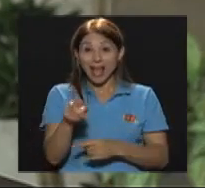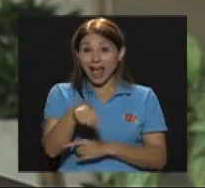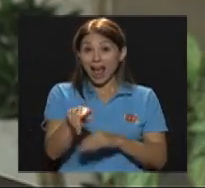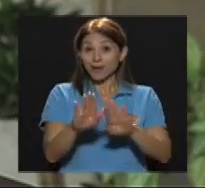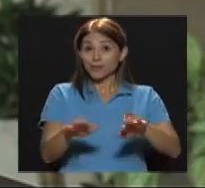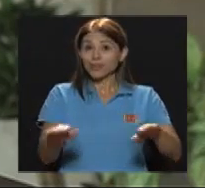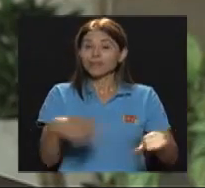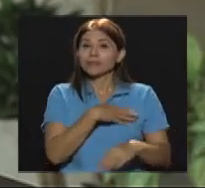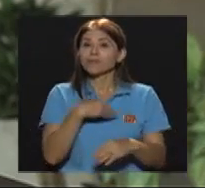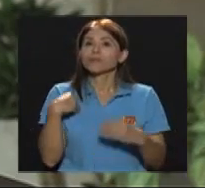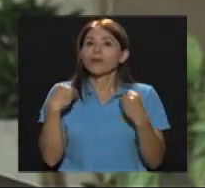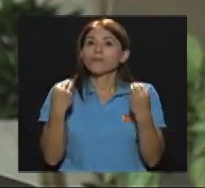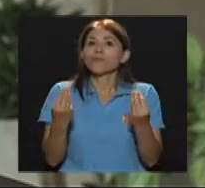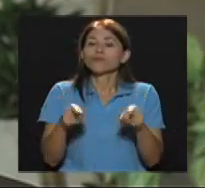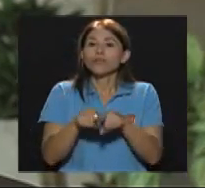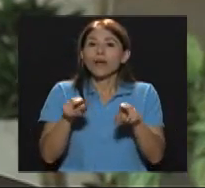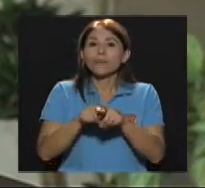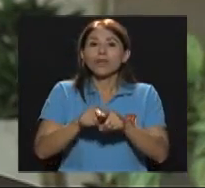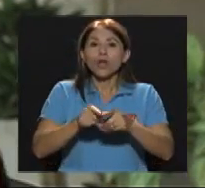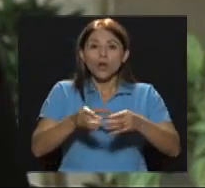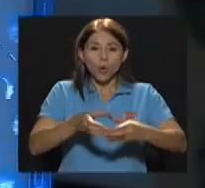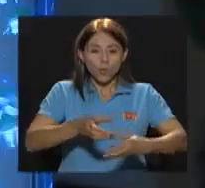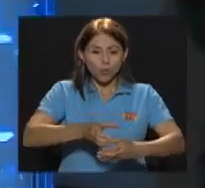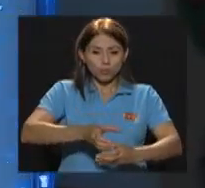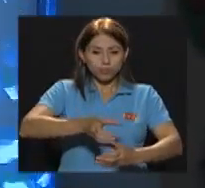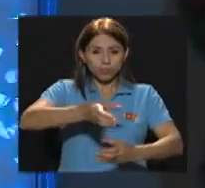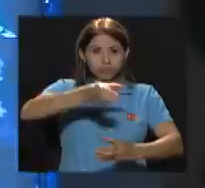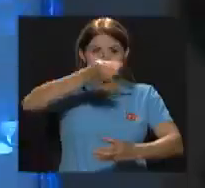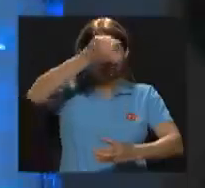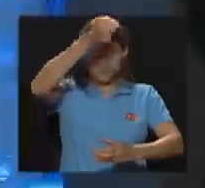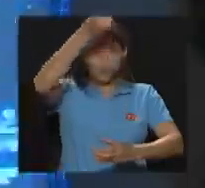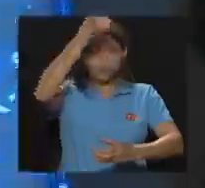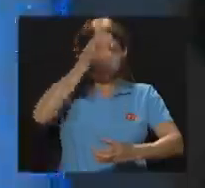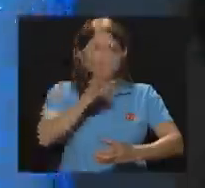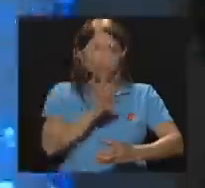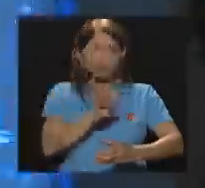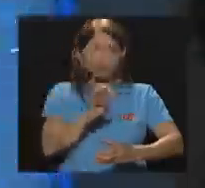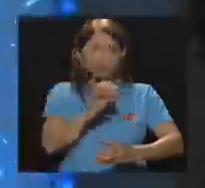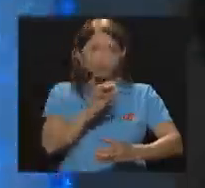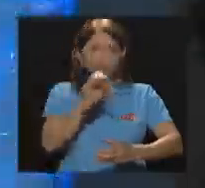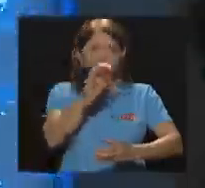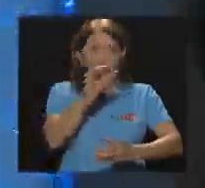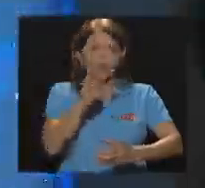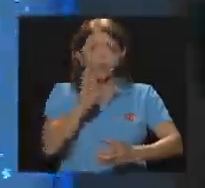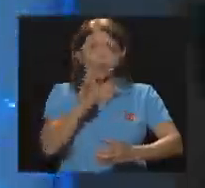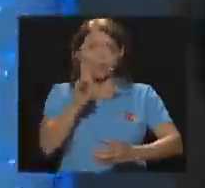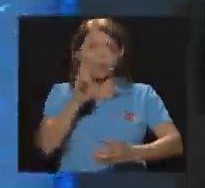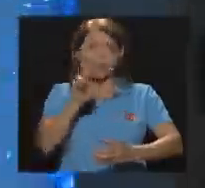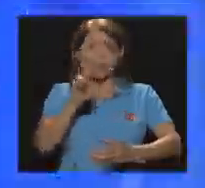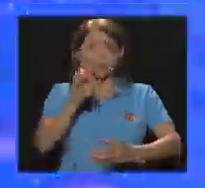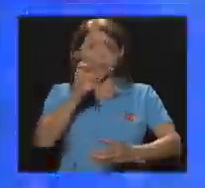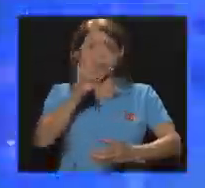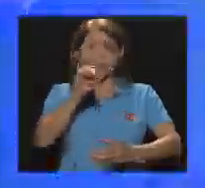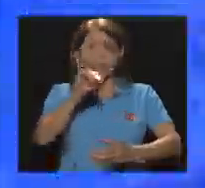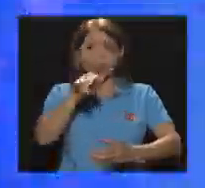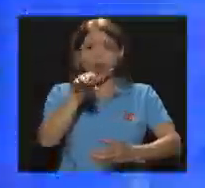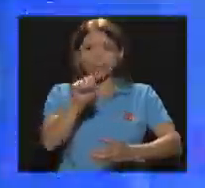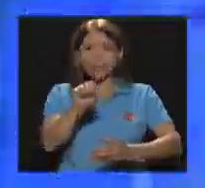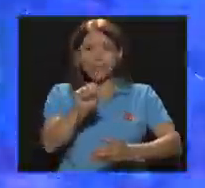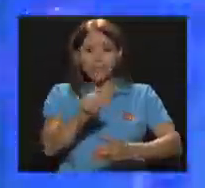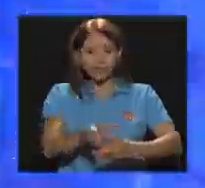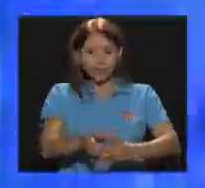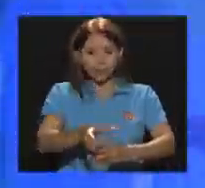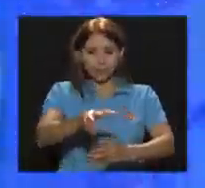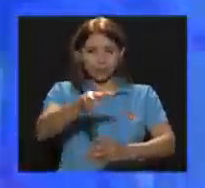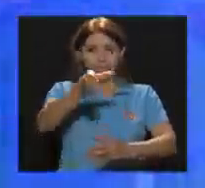niños También son Las columnas De burbujas Es como un cilindro Alto Transparente Donde también A nivel Como de control Remoto